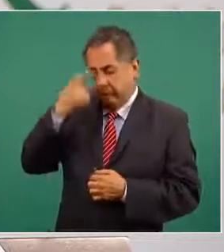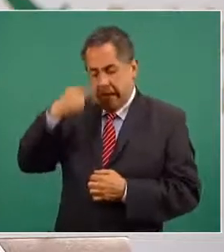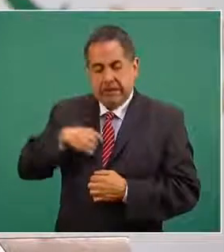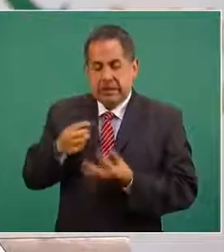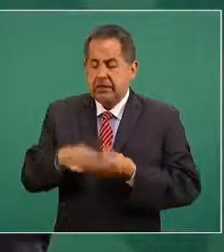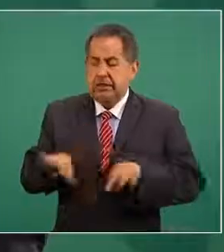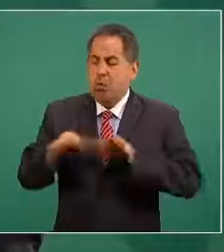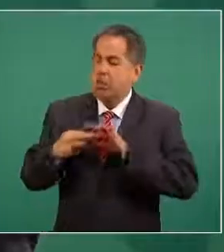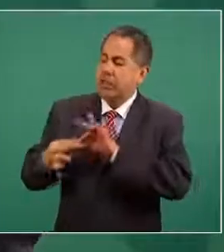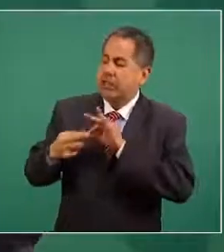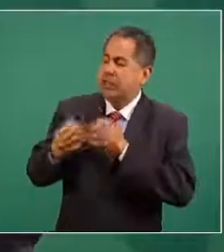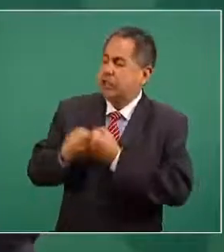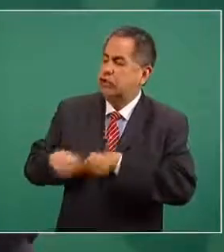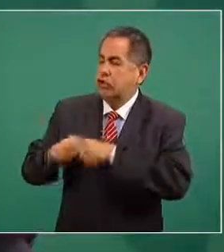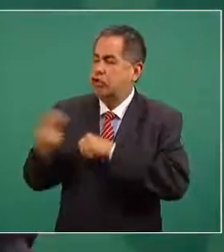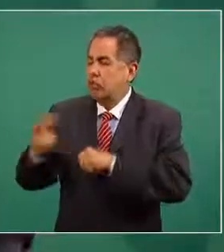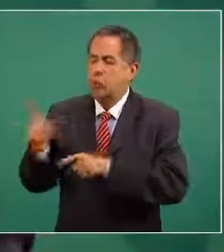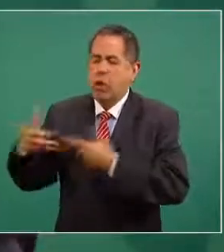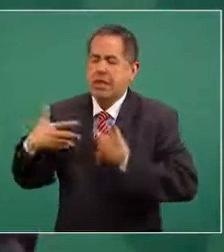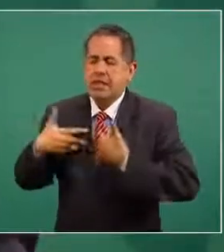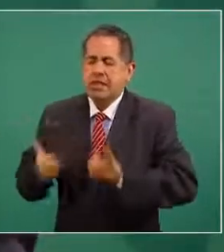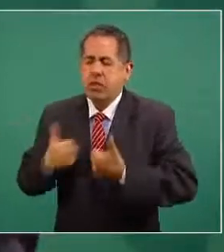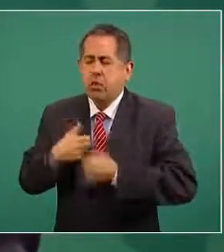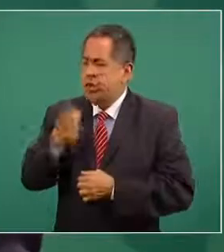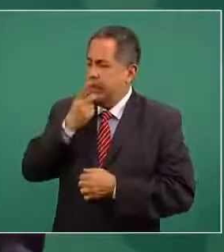entiendo lo que estás diciendo, lo que están diciendo ustedes.